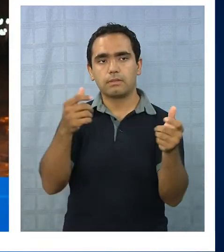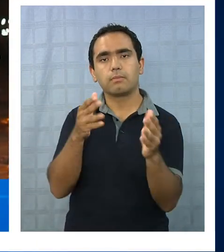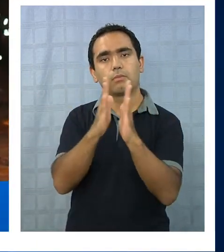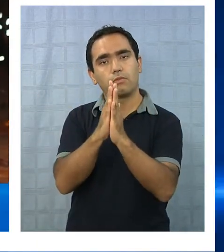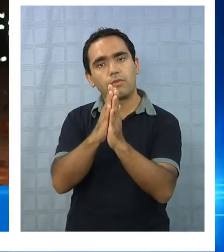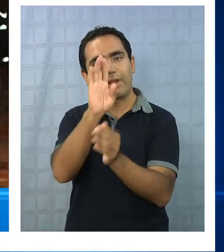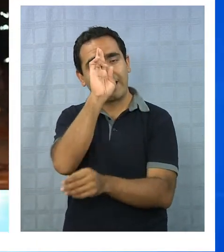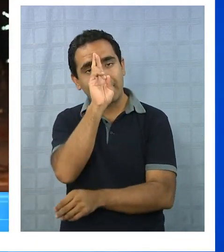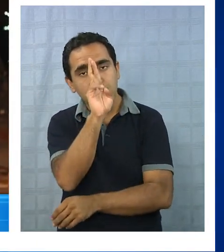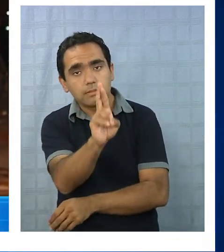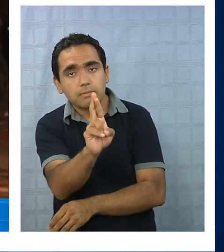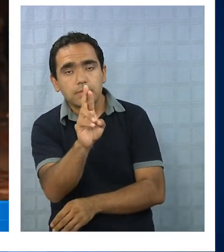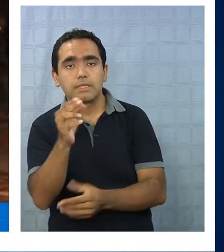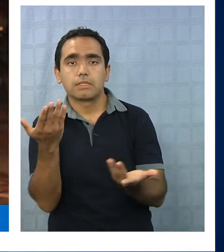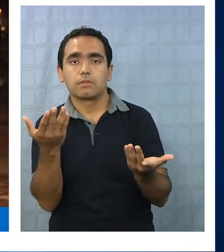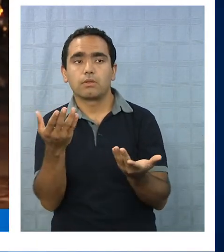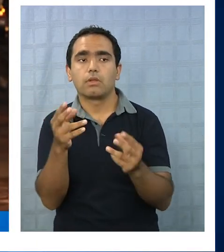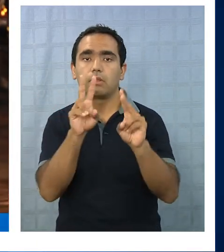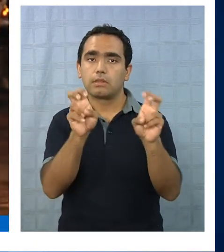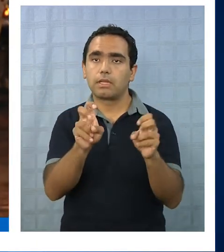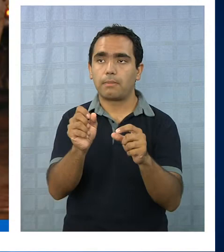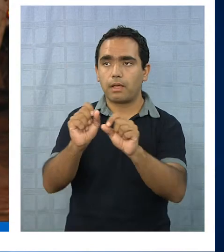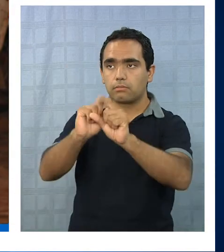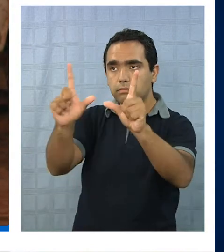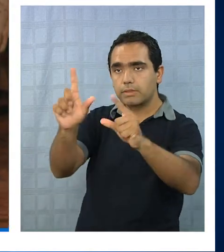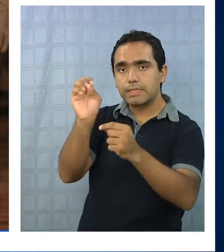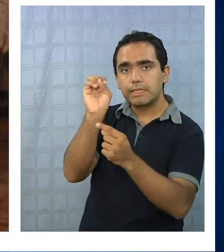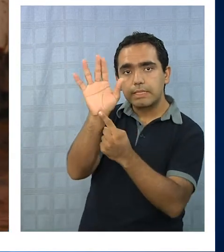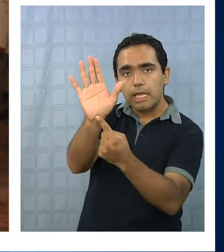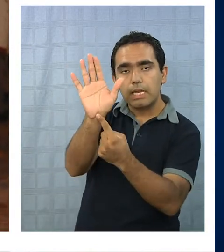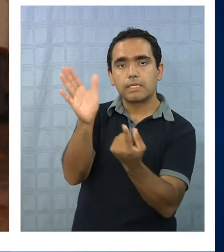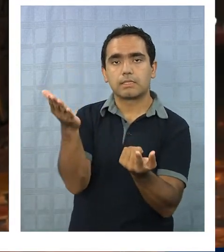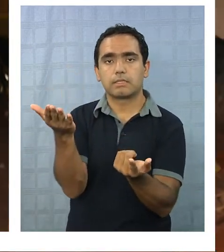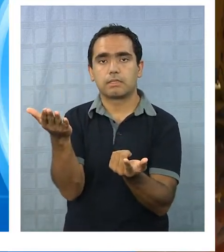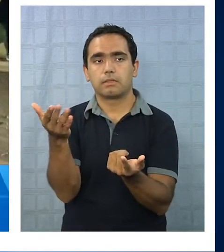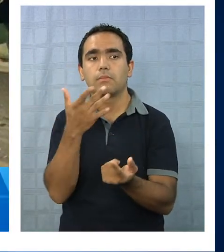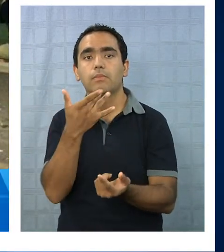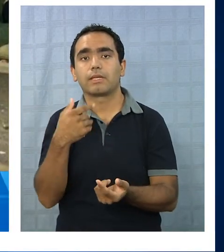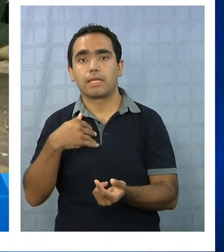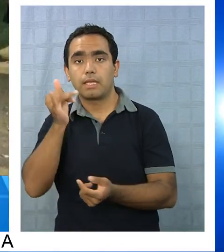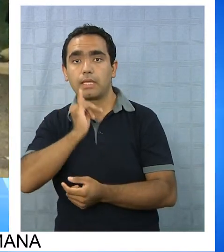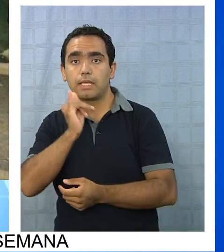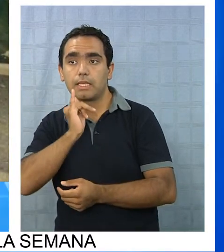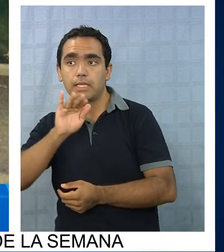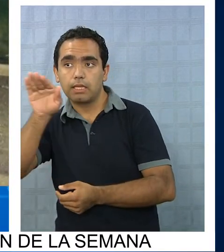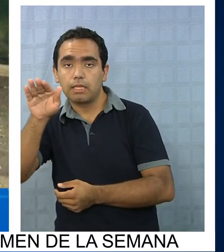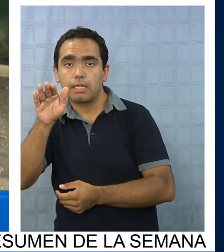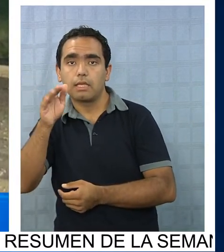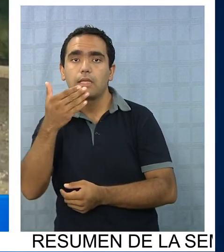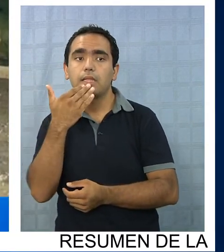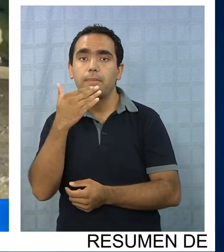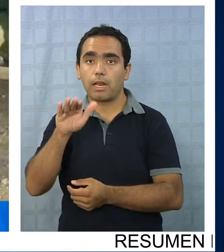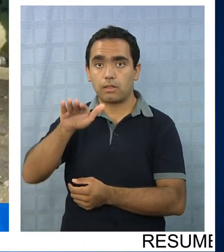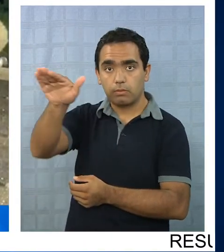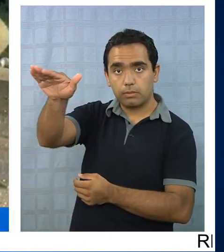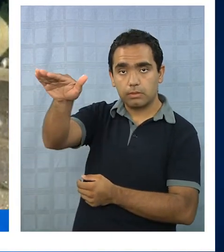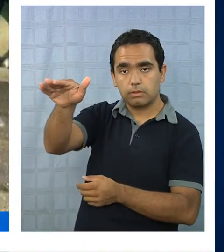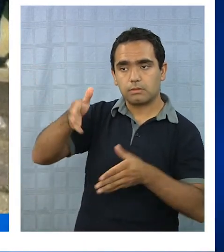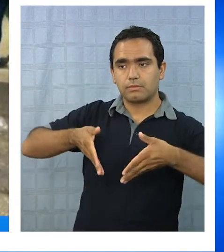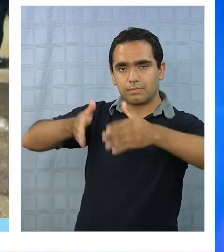ya que la vía Iquique-Altospicio ha sido escenario frecuente de fatales accidentes.